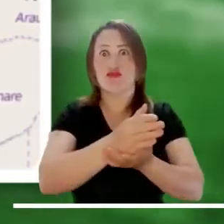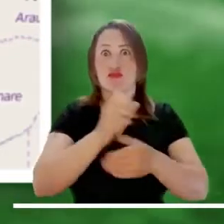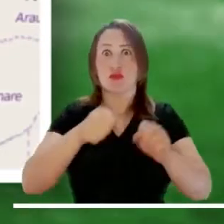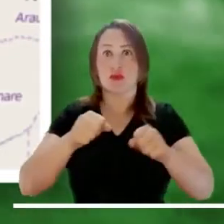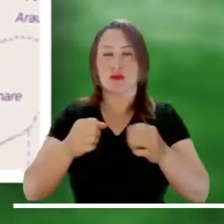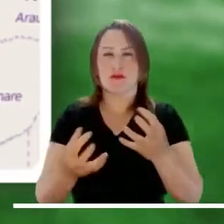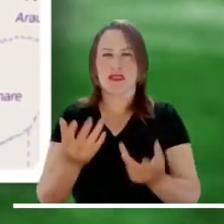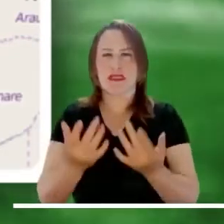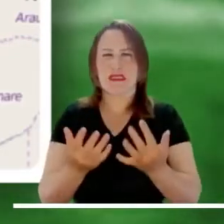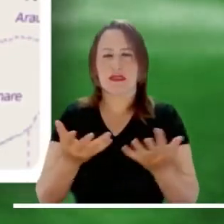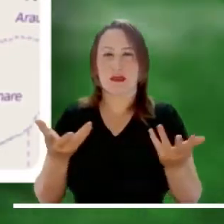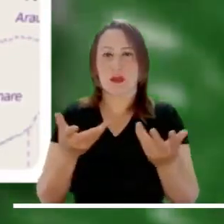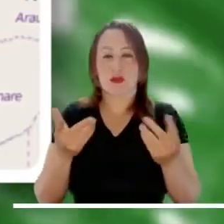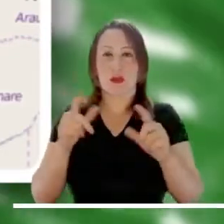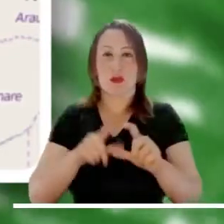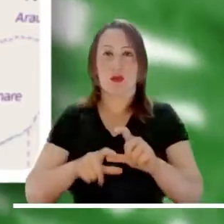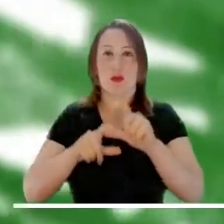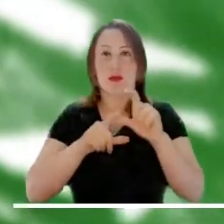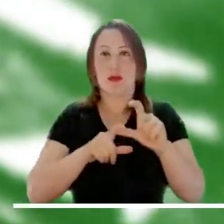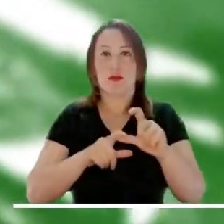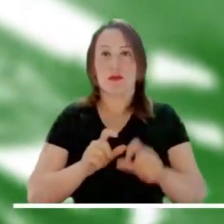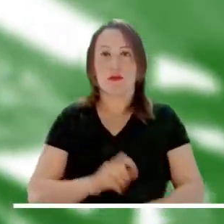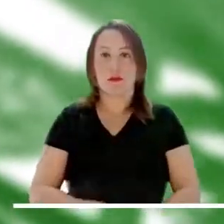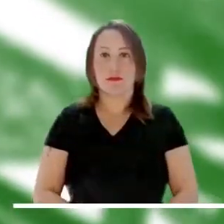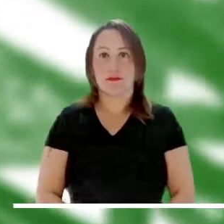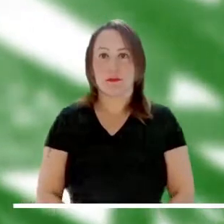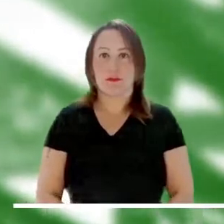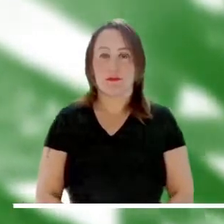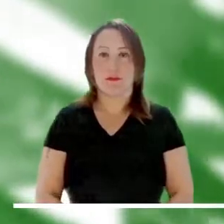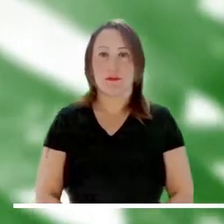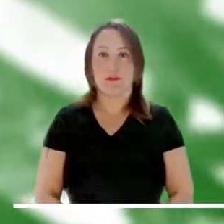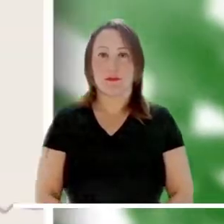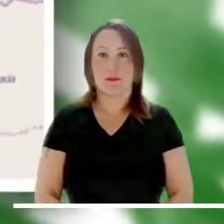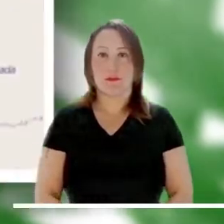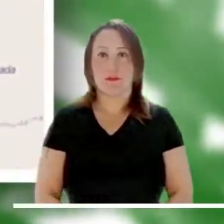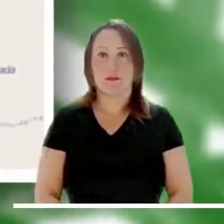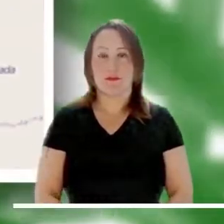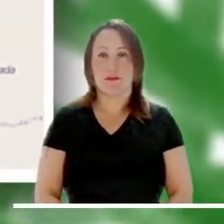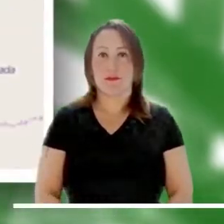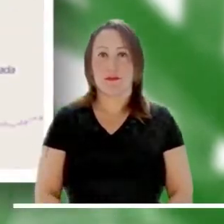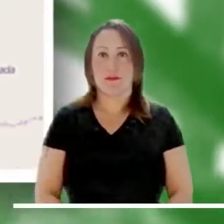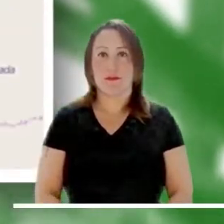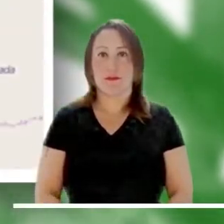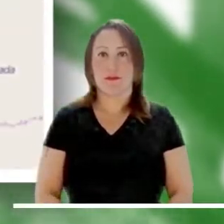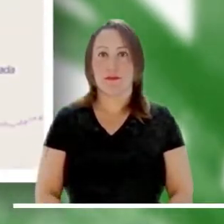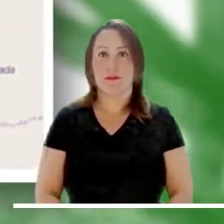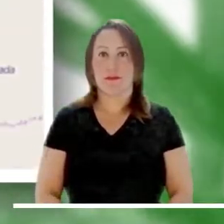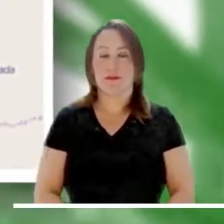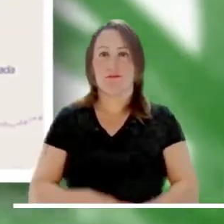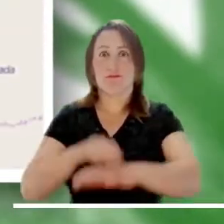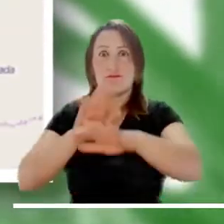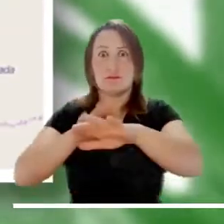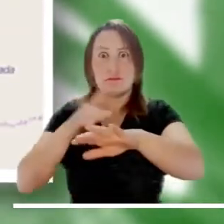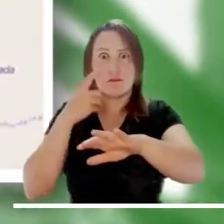Se mantiene activa la alerta roja por probabilidad de incendios en zonas del departamento del Aguajira.